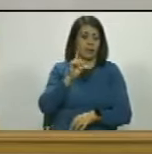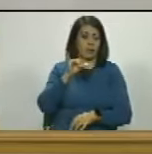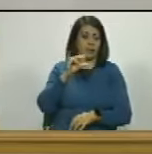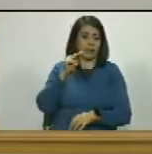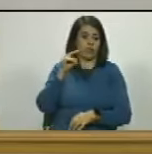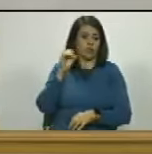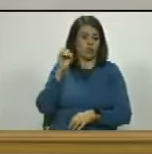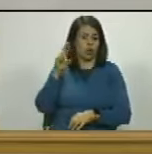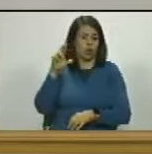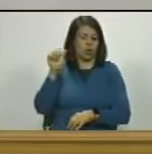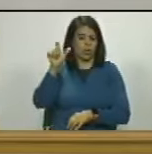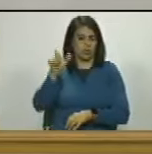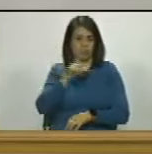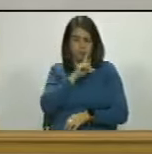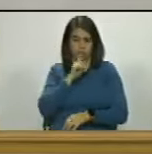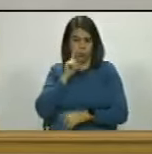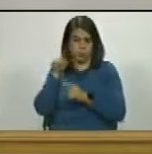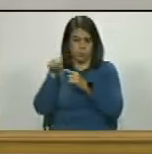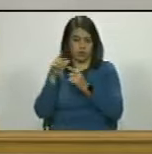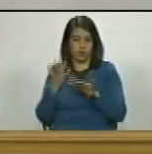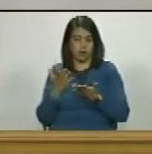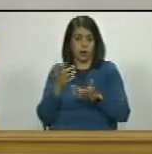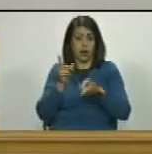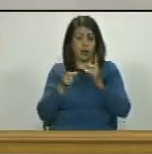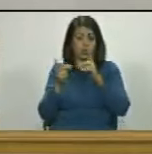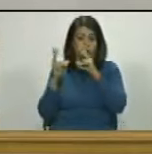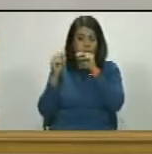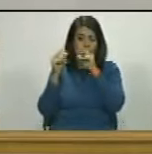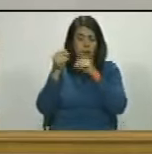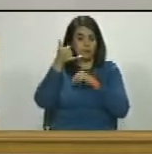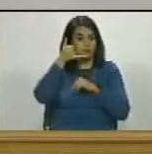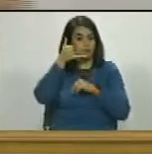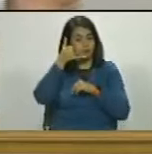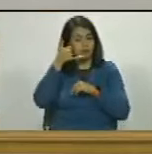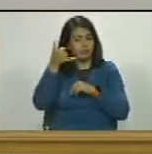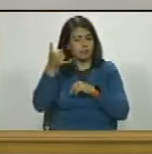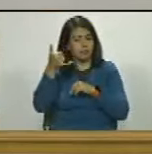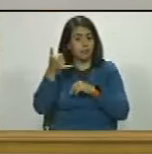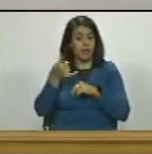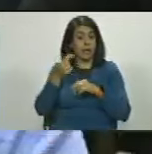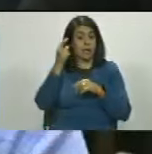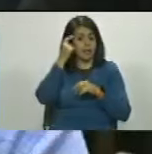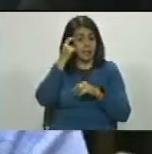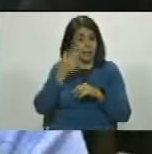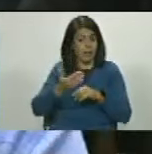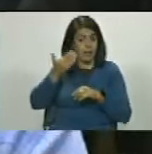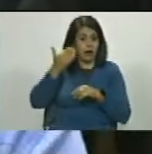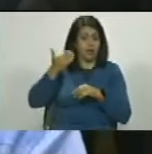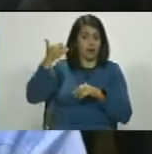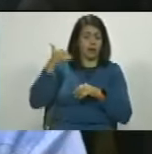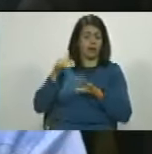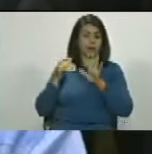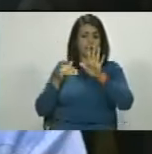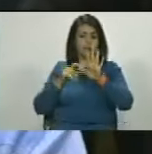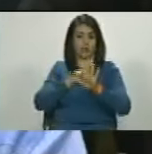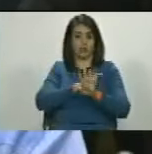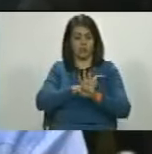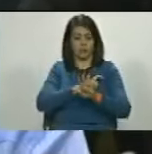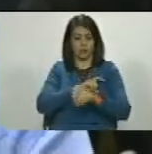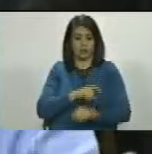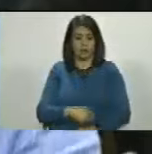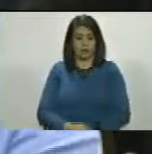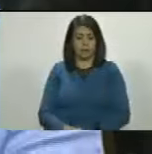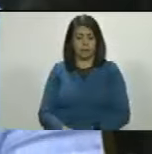nosotros tenemos algunas conversaciones que esa señora sostuvo los días previos al 5 de enero